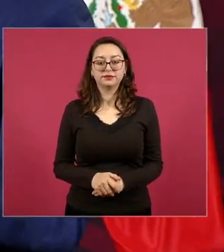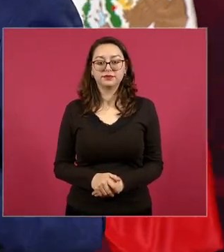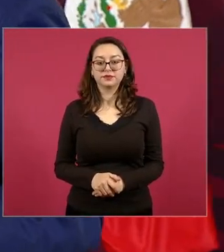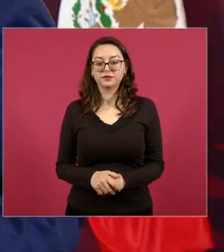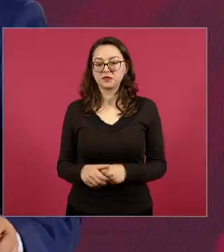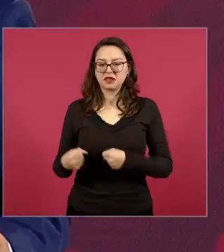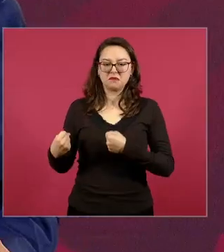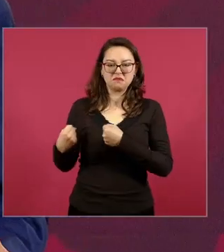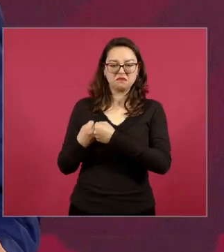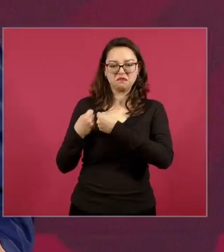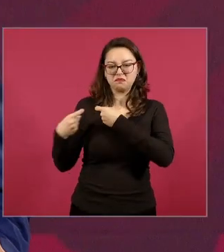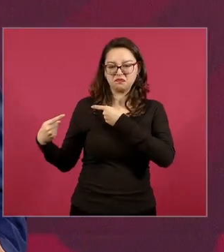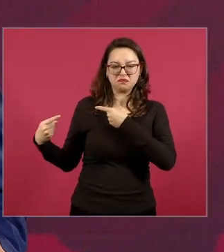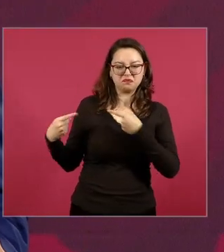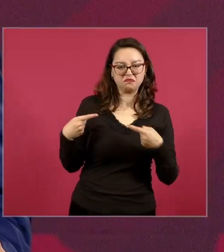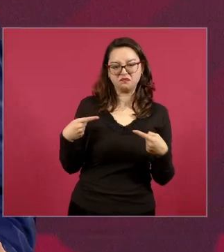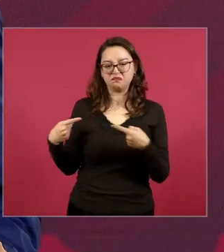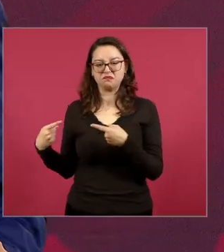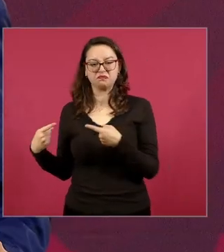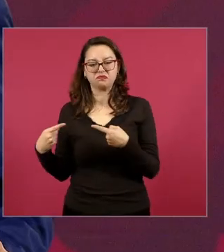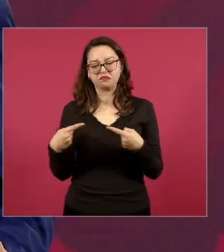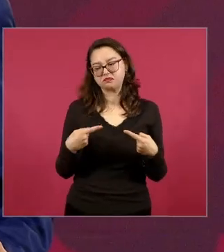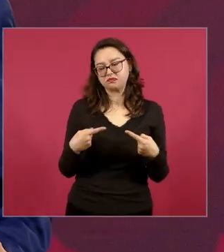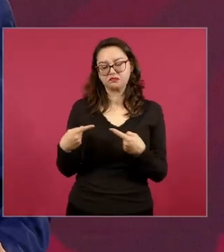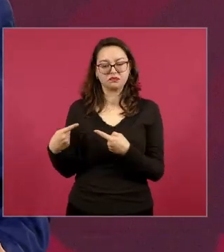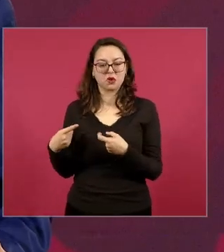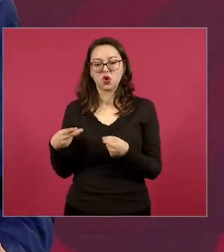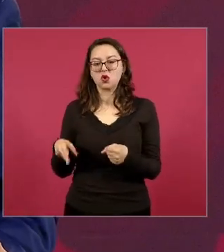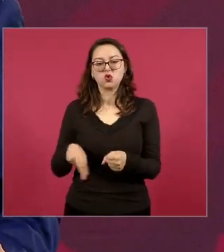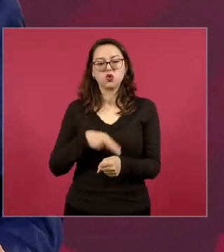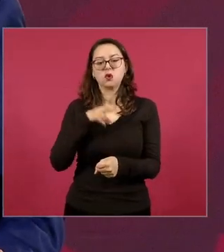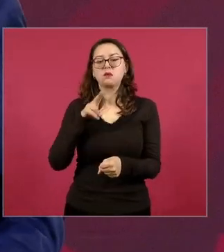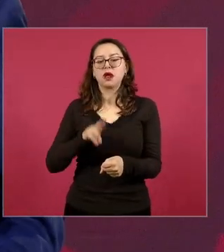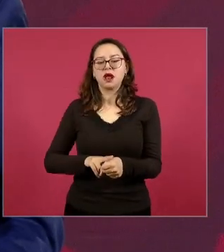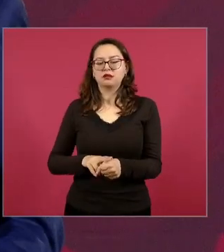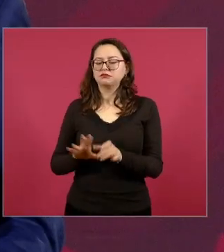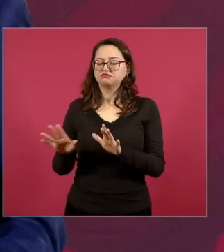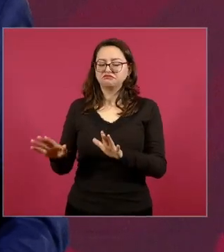confrontación entonces despacio